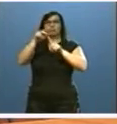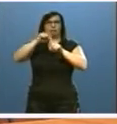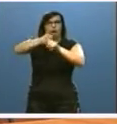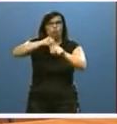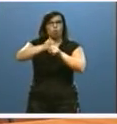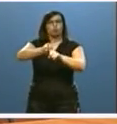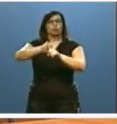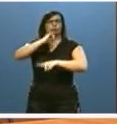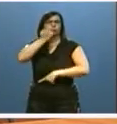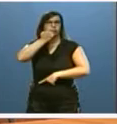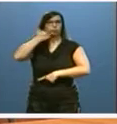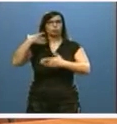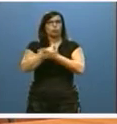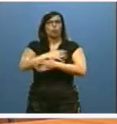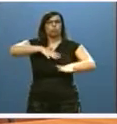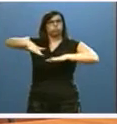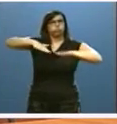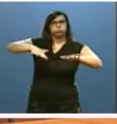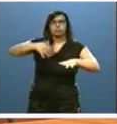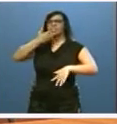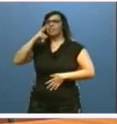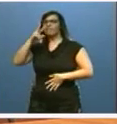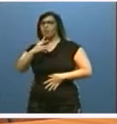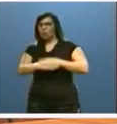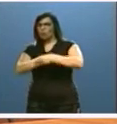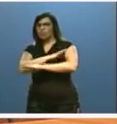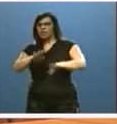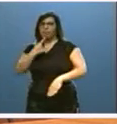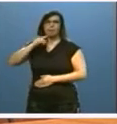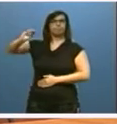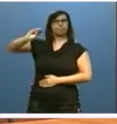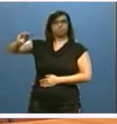movilicen la solidaridad de los observadores pasivos y reeduquen a los agresores.